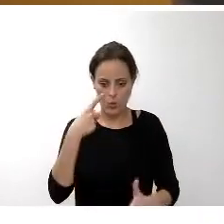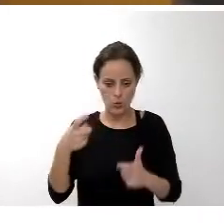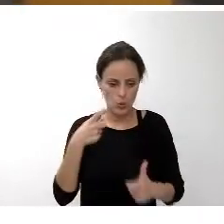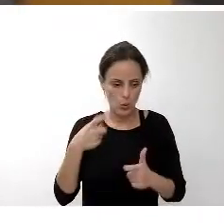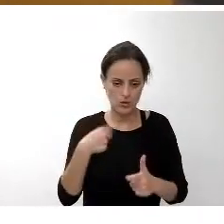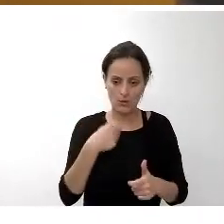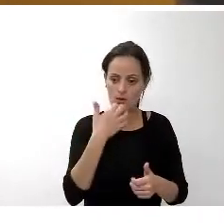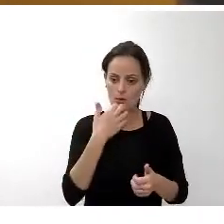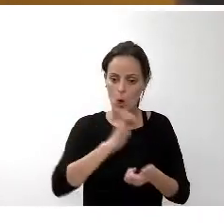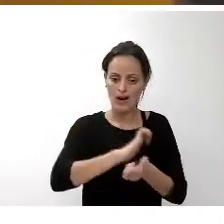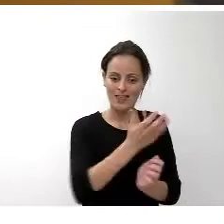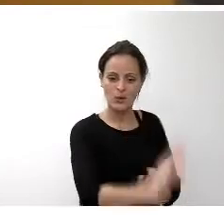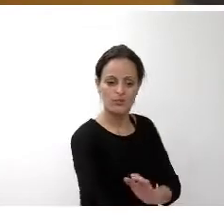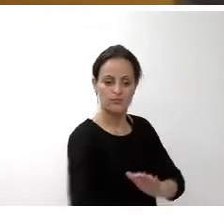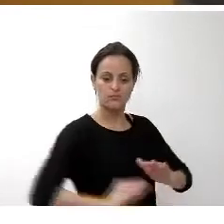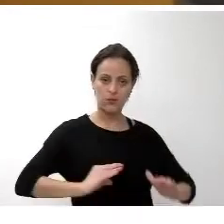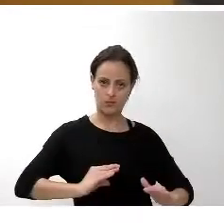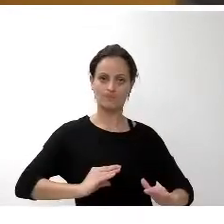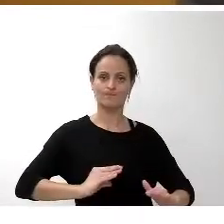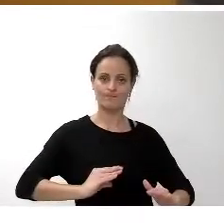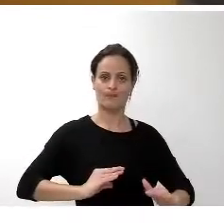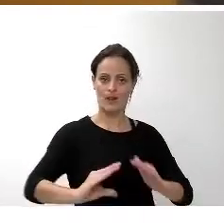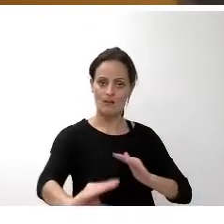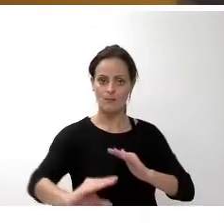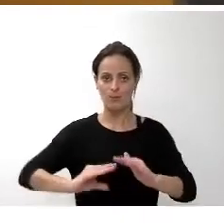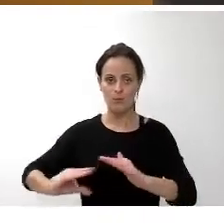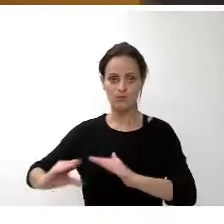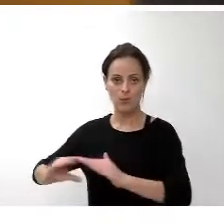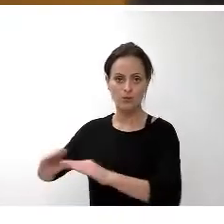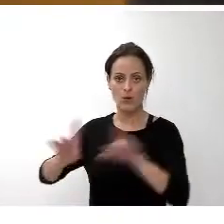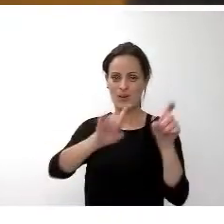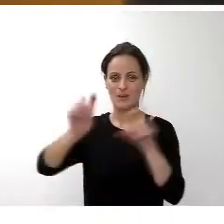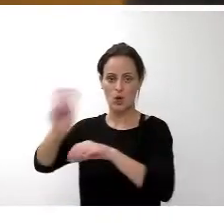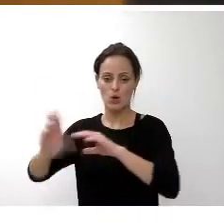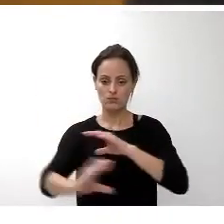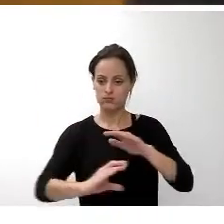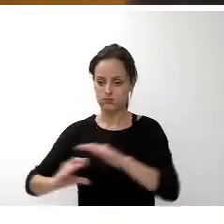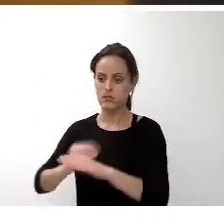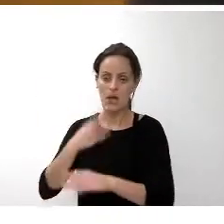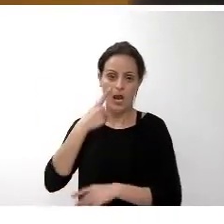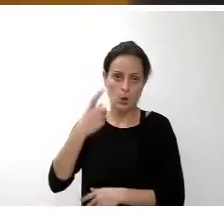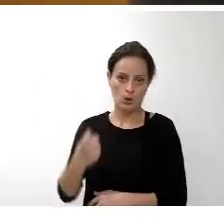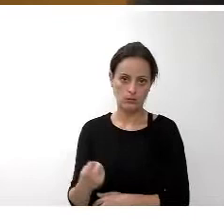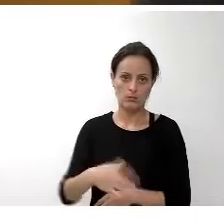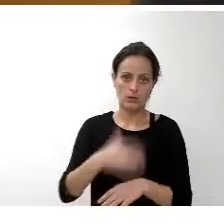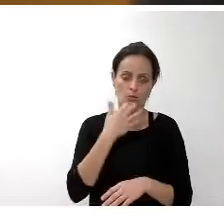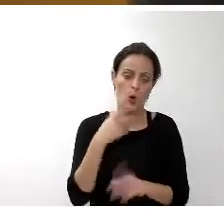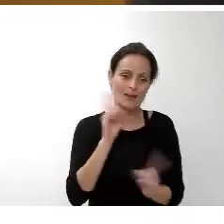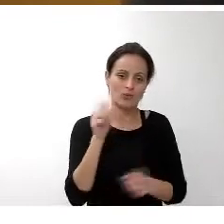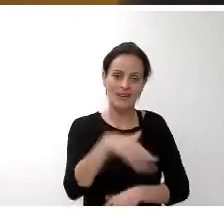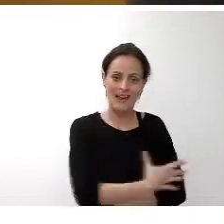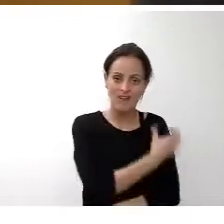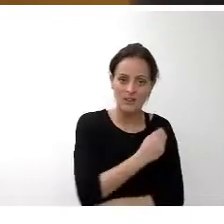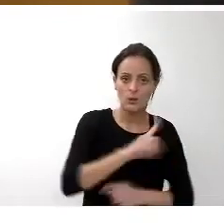créditos con financiación afectada de otras entes o administraciones, como es el caso, en este caso, del Cabildo y de la Administración Europea.